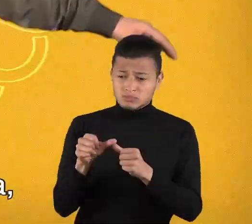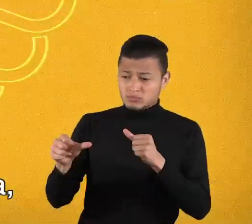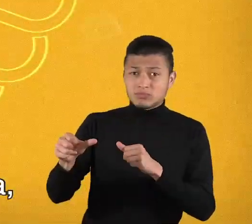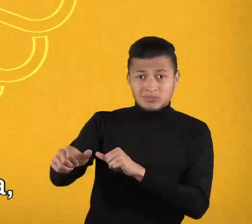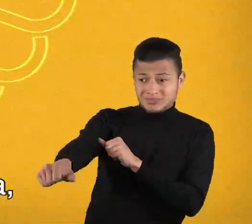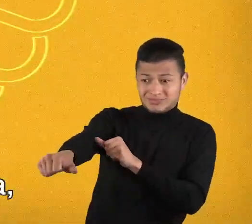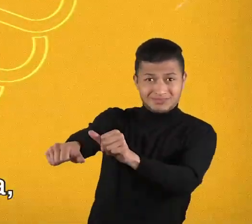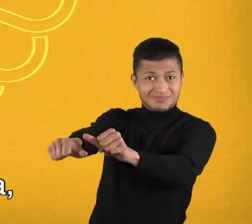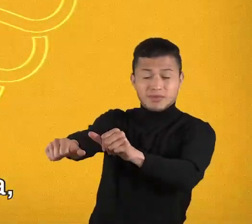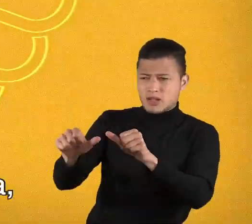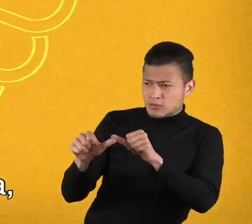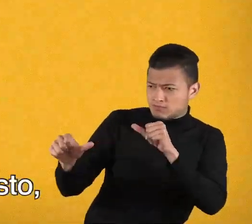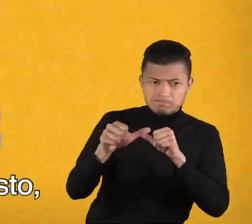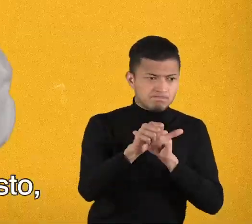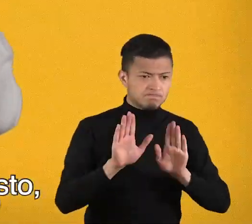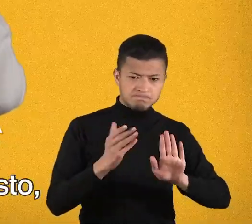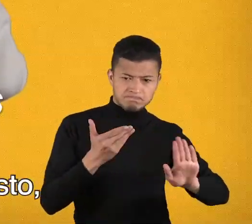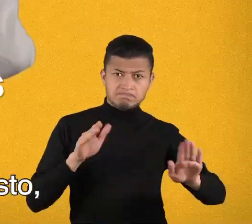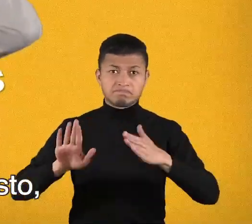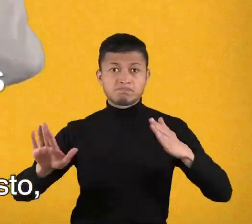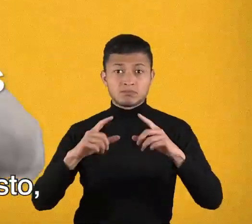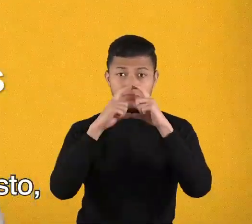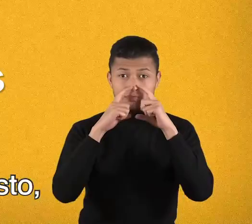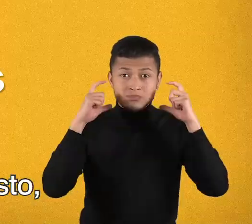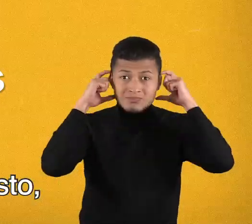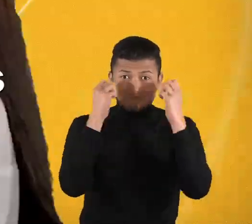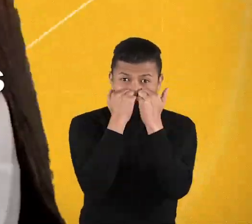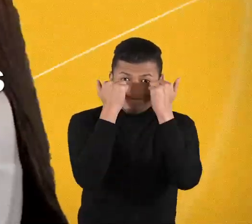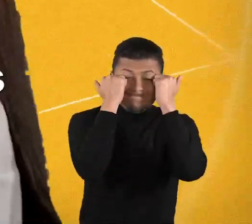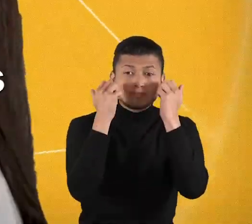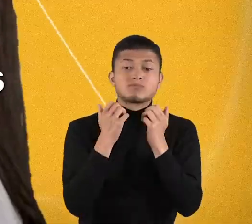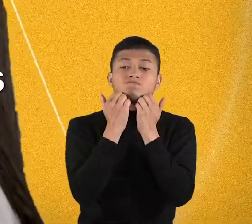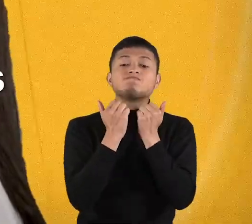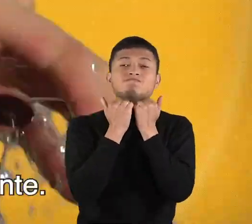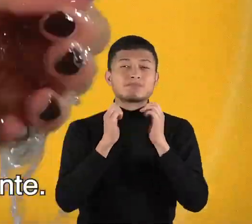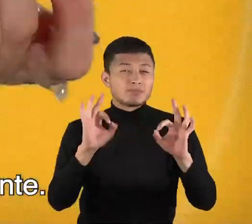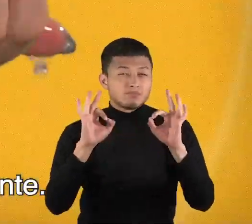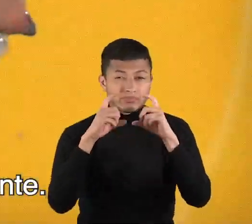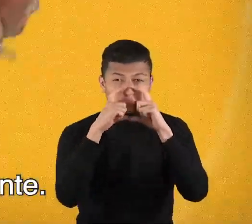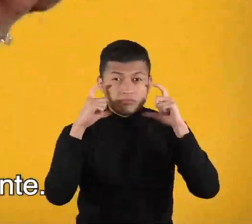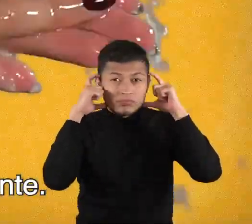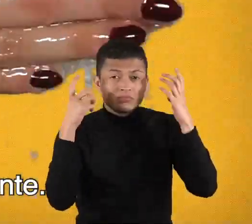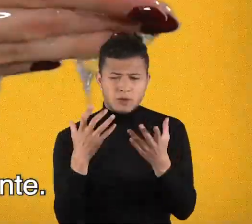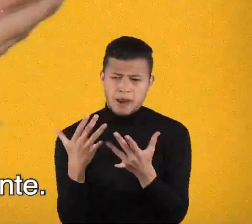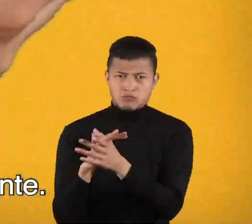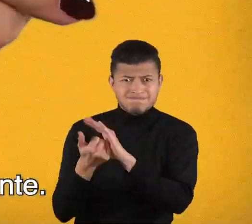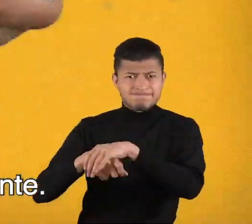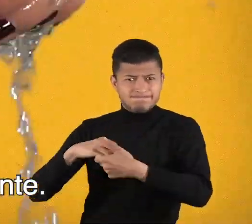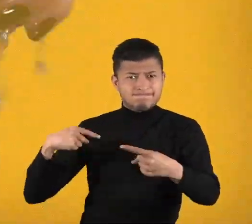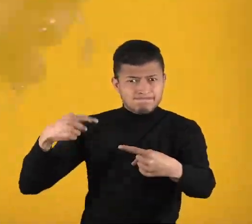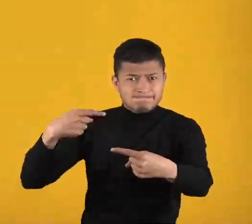Manténgase a un ala de distancia. Use siempre el tapabocas bien puesto, cubriendo nariz y boca. Návese las manos de manera